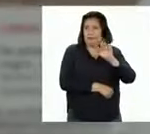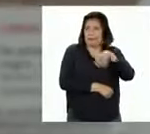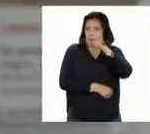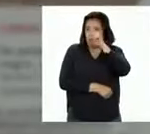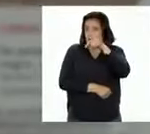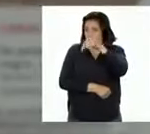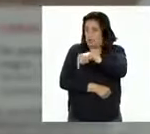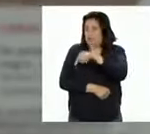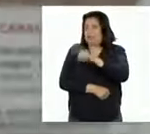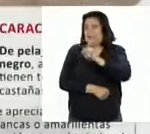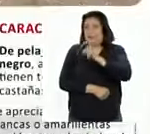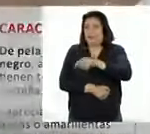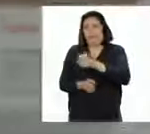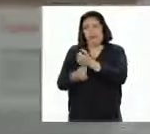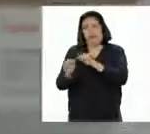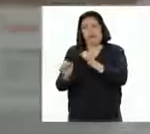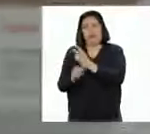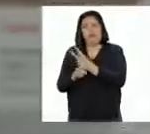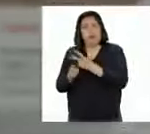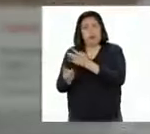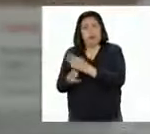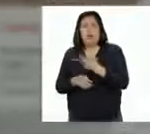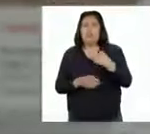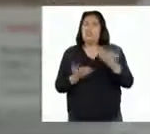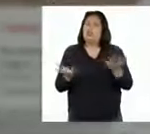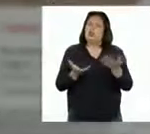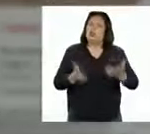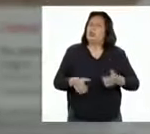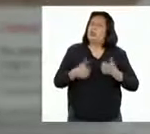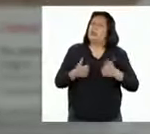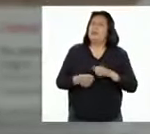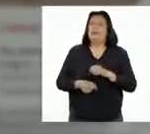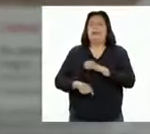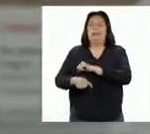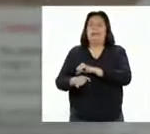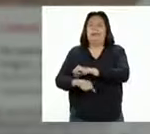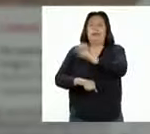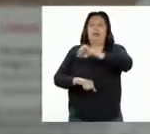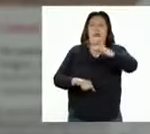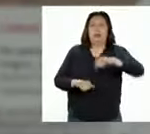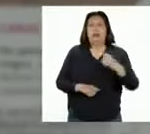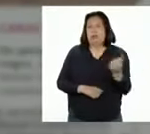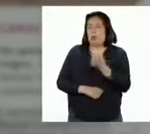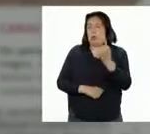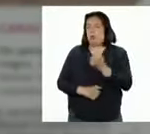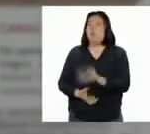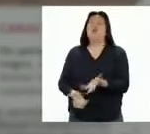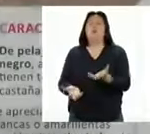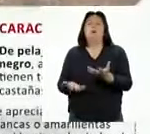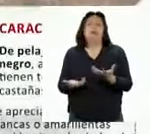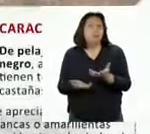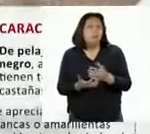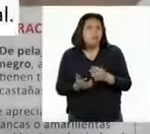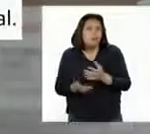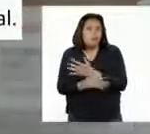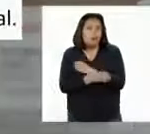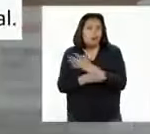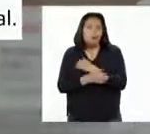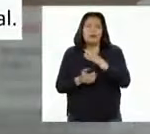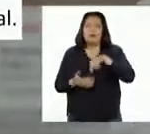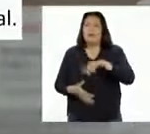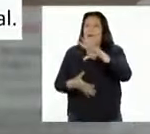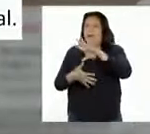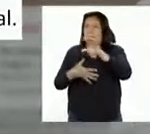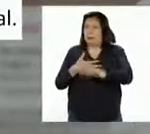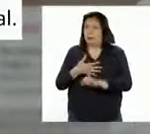Una especie que debemos salvar. Es endémico de los Andes. La única especie de osos de América del Sur. Se